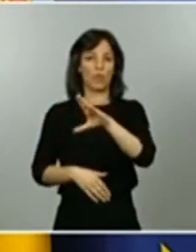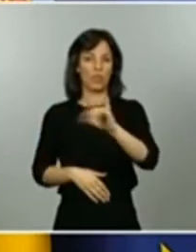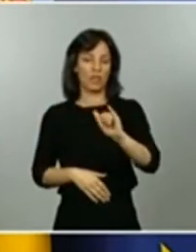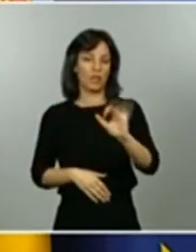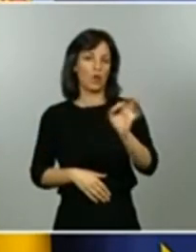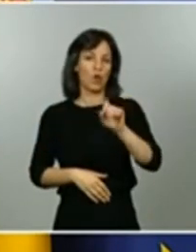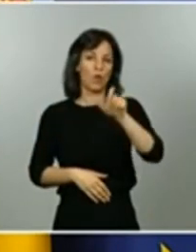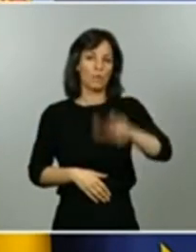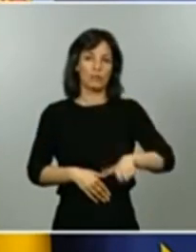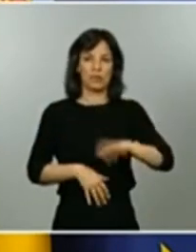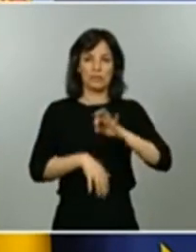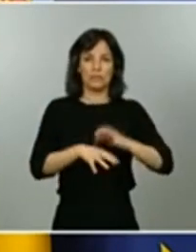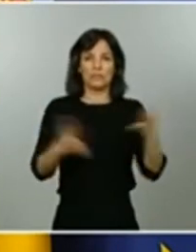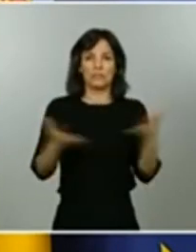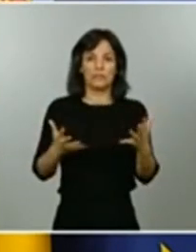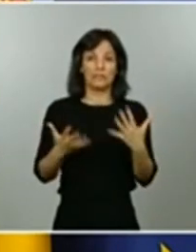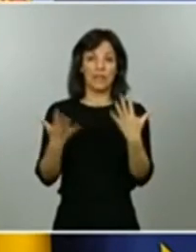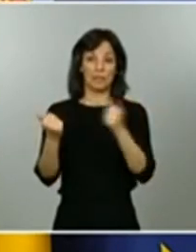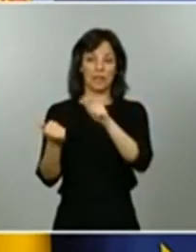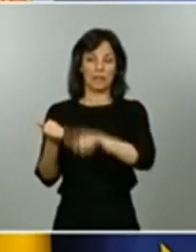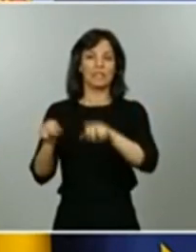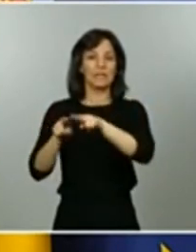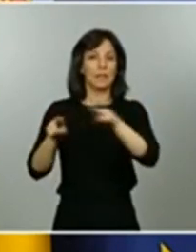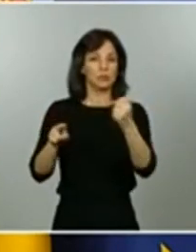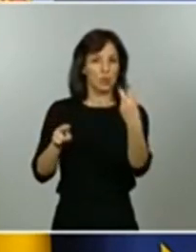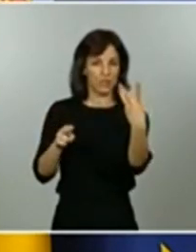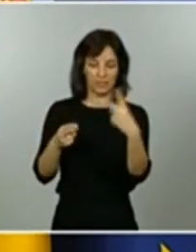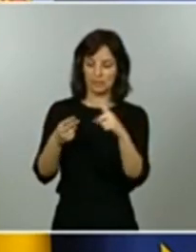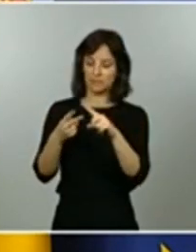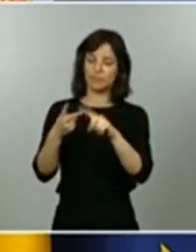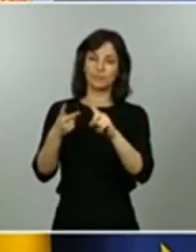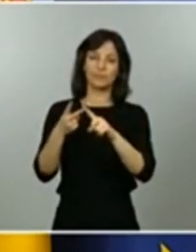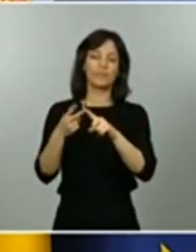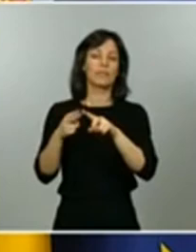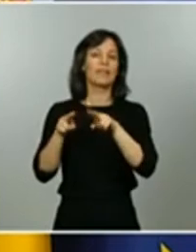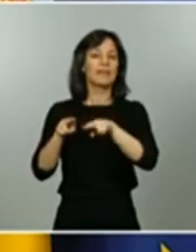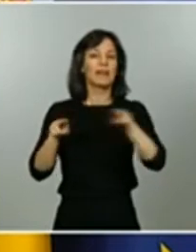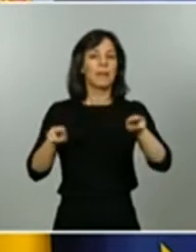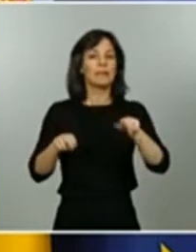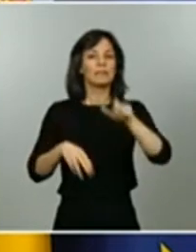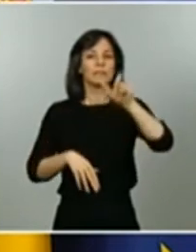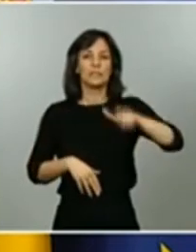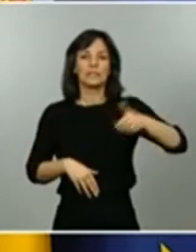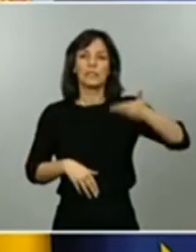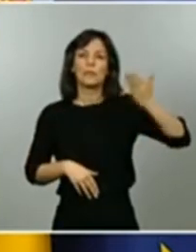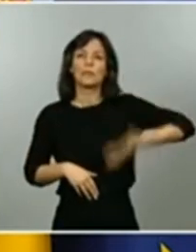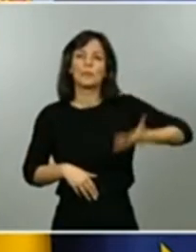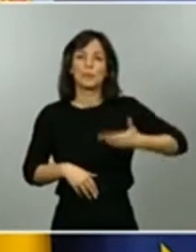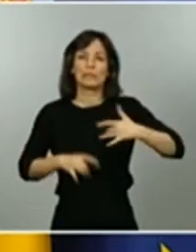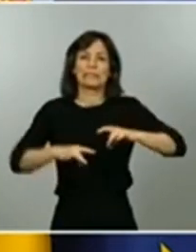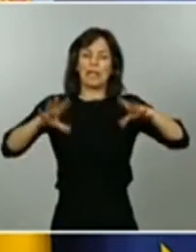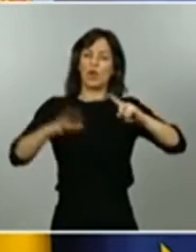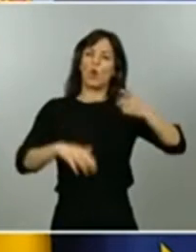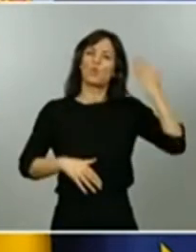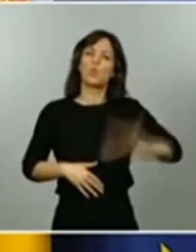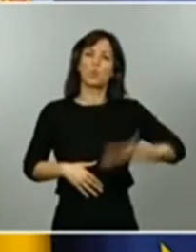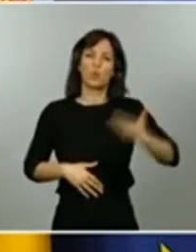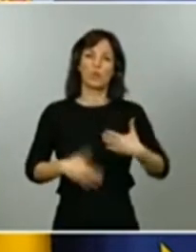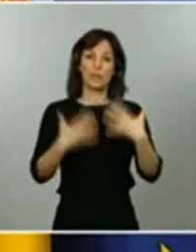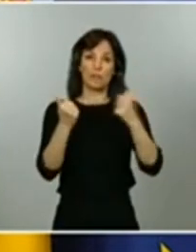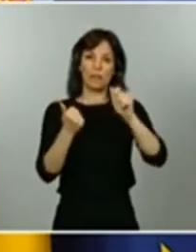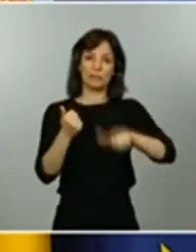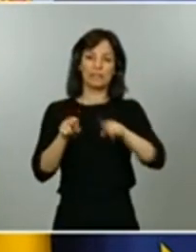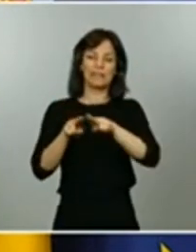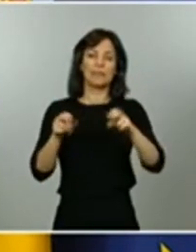10.000 habitantes y el número de camas de pacientes agudos no críticos por cada 10.000 habitantes. Estos dos